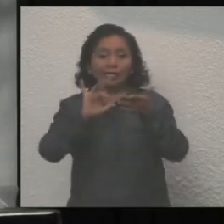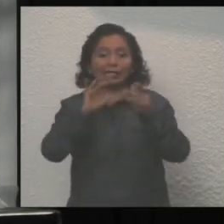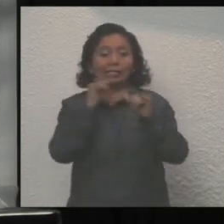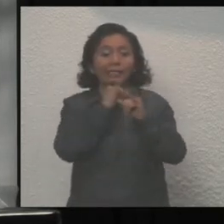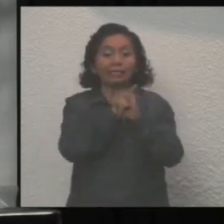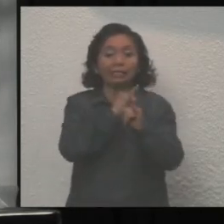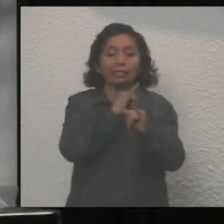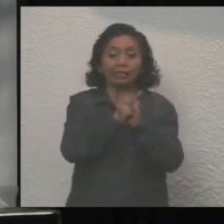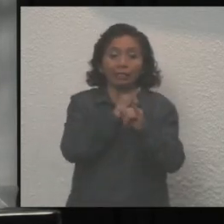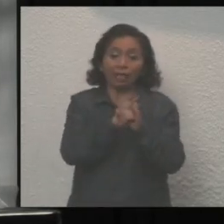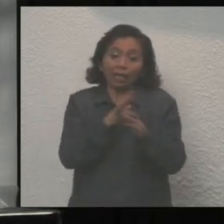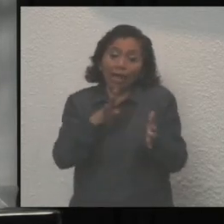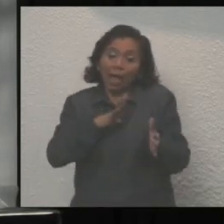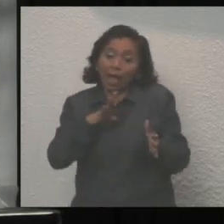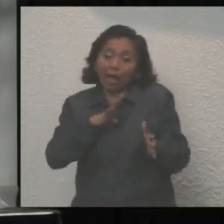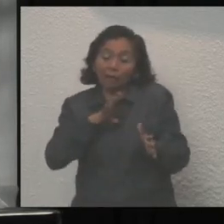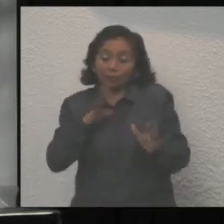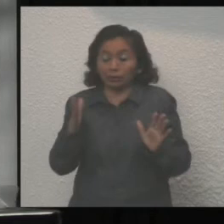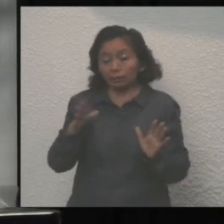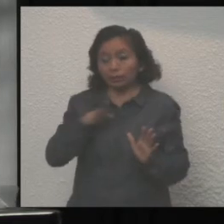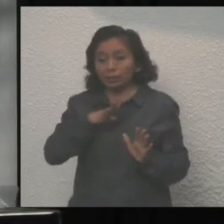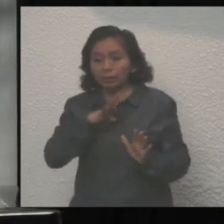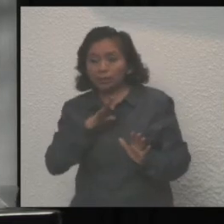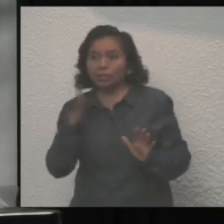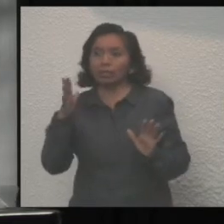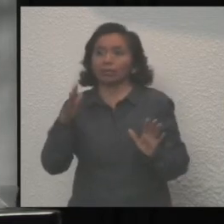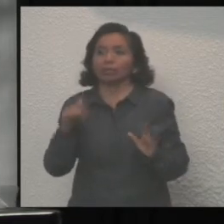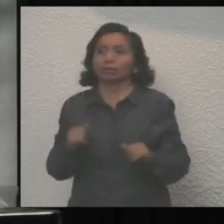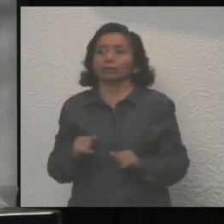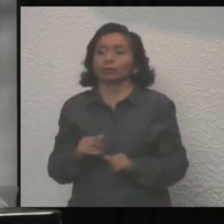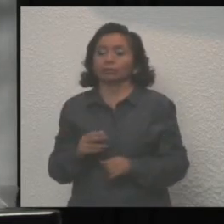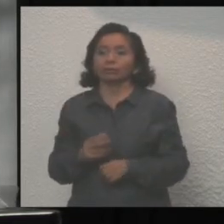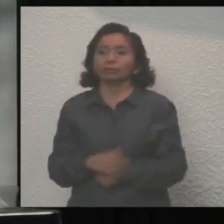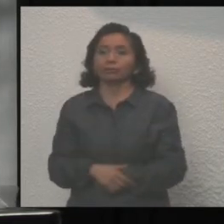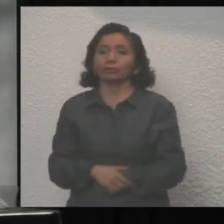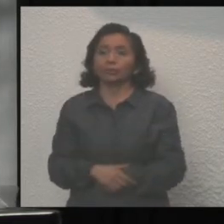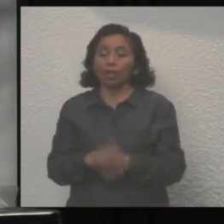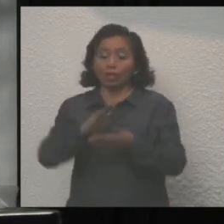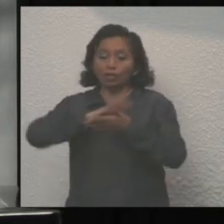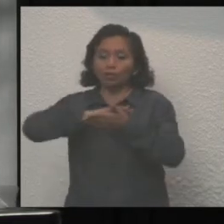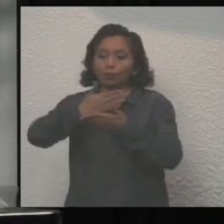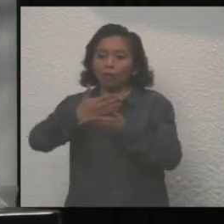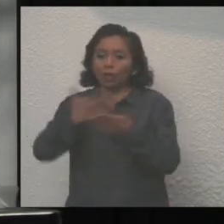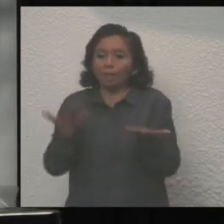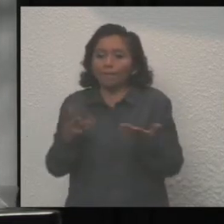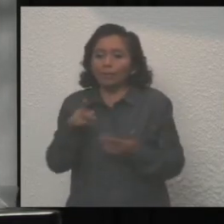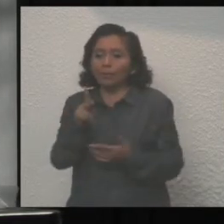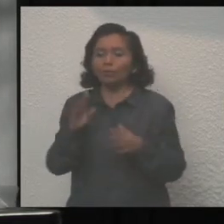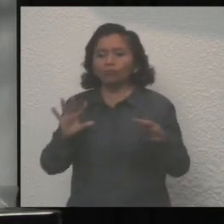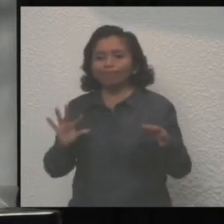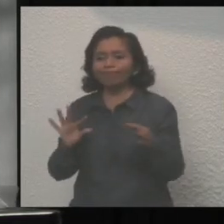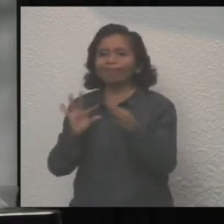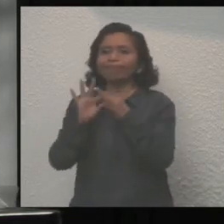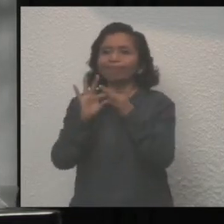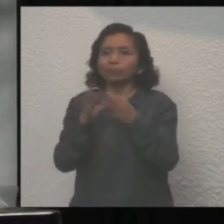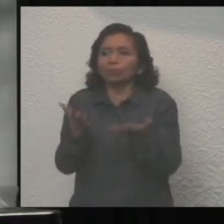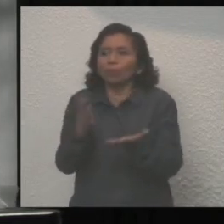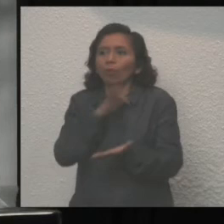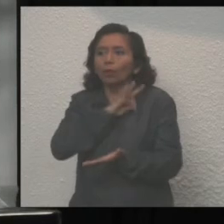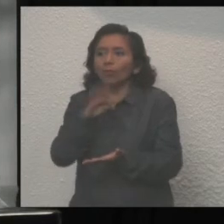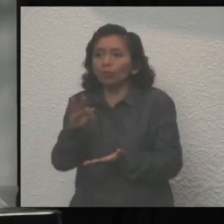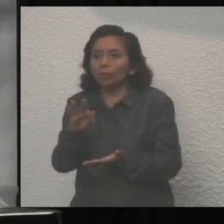tienen o cuentan con esos aparatos. Y debemos de unirnos todos, señor gobernador, para poder